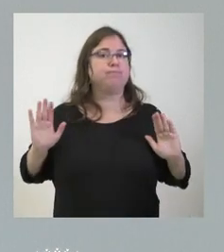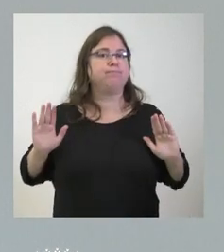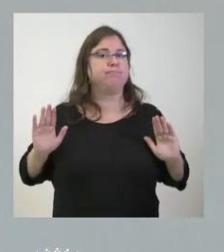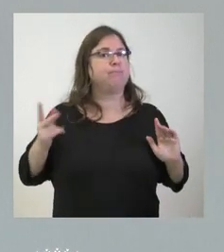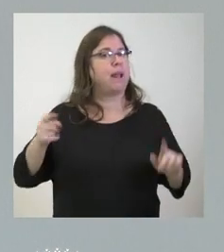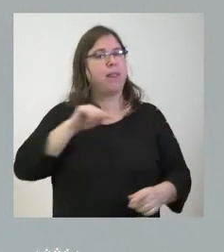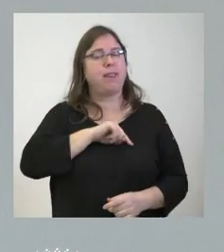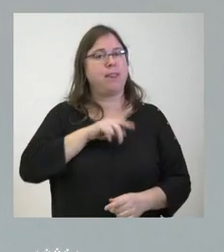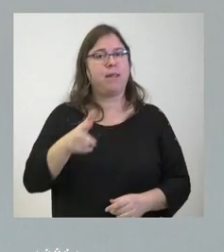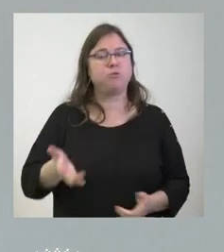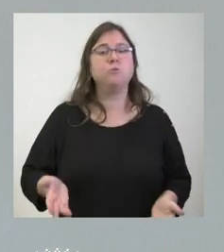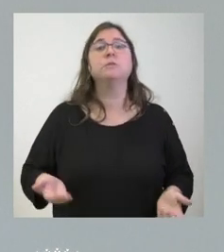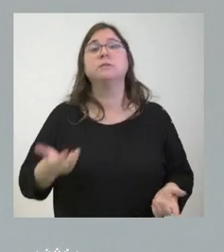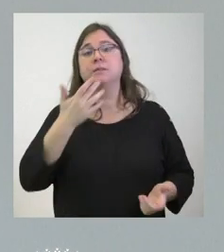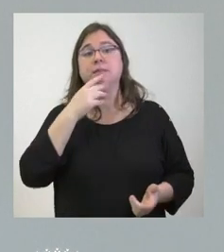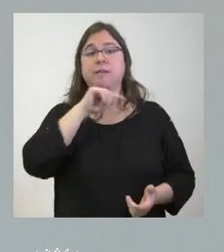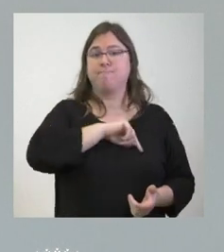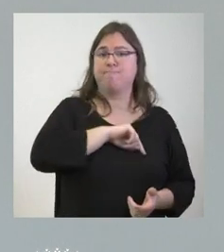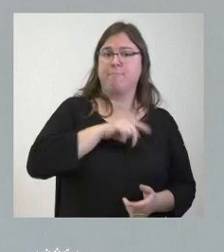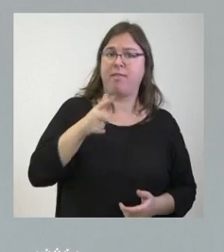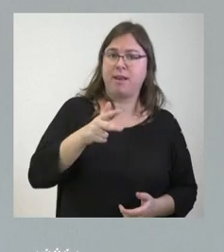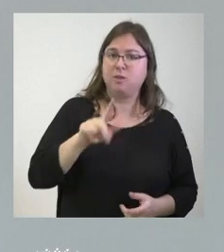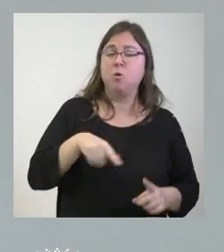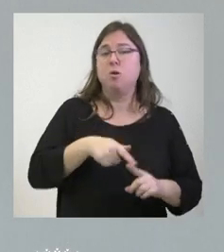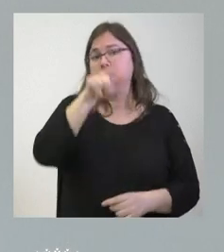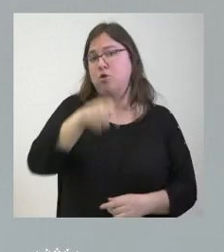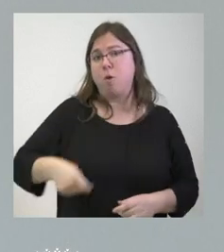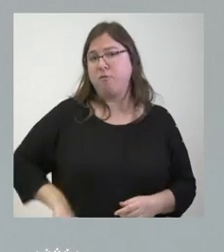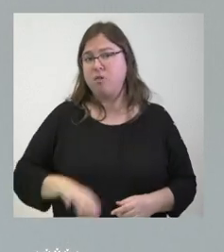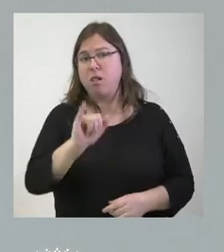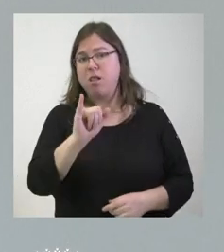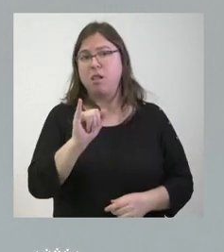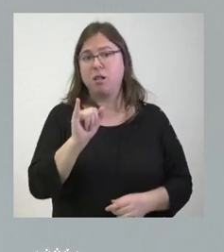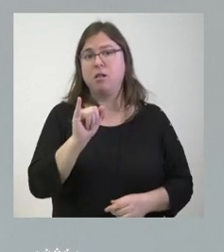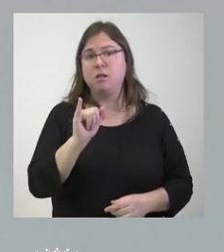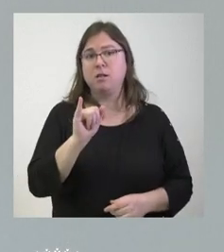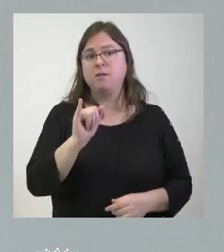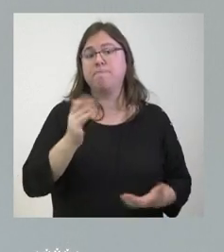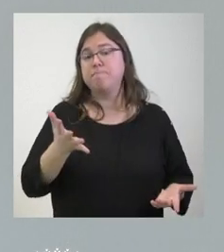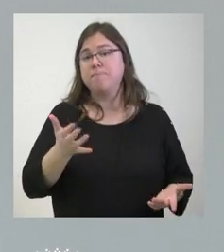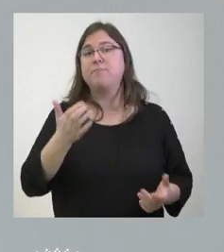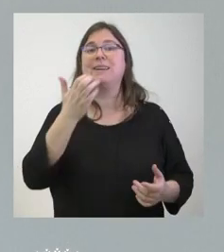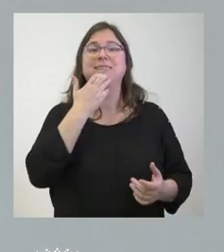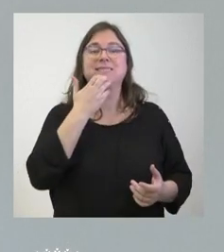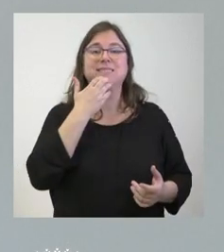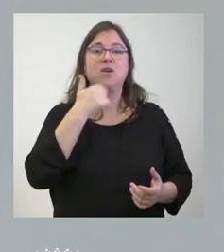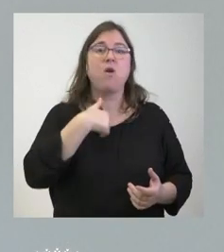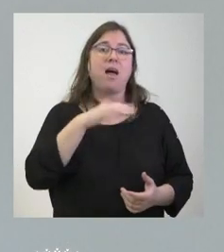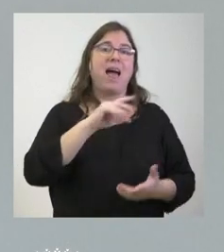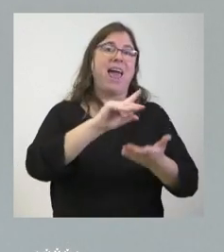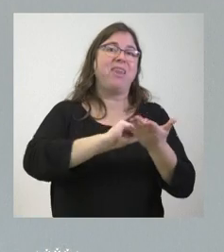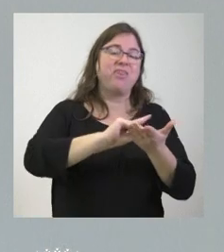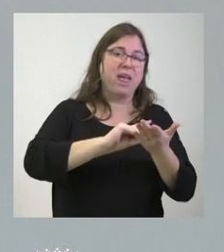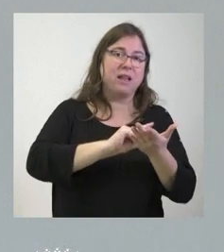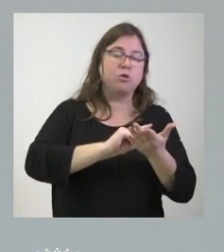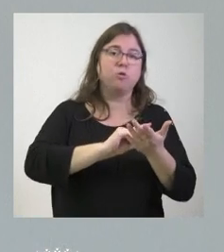tanto, en la medida en que ese derecho a la objeción de conciencia es un derecho del que los profesionales disponen, pues en la medida en que dispongamos de datos de objeción de